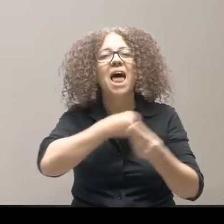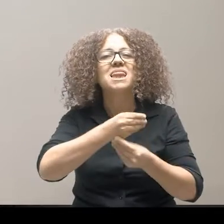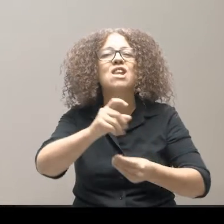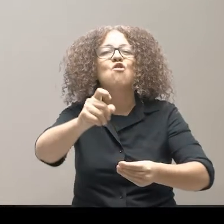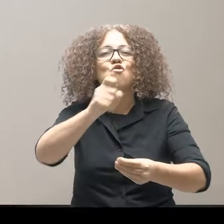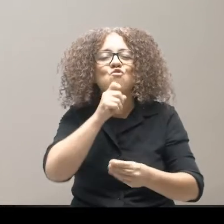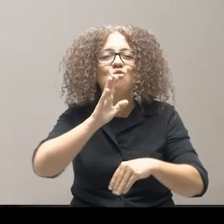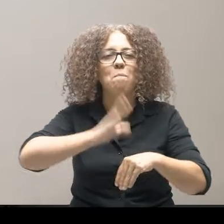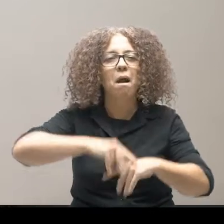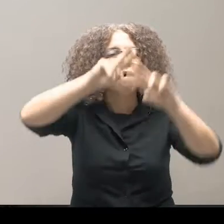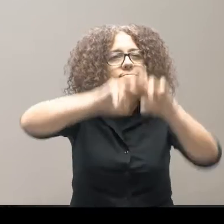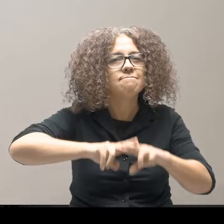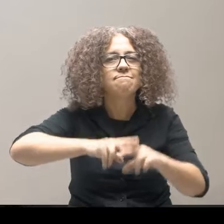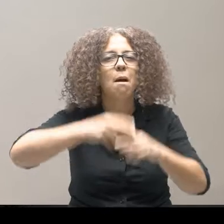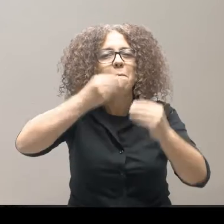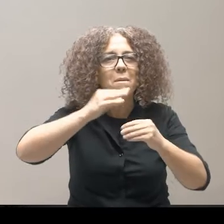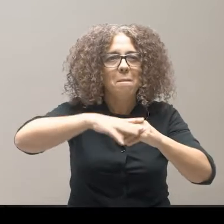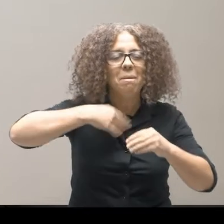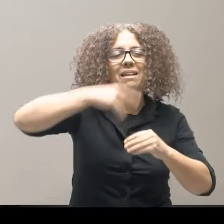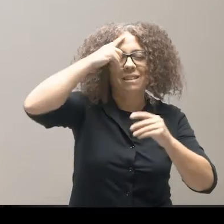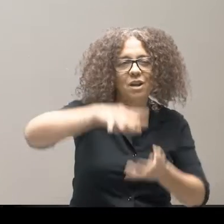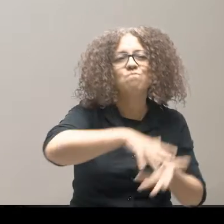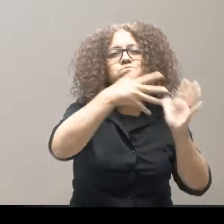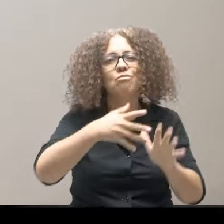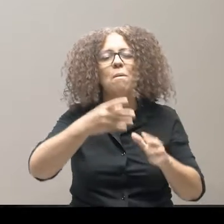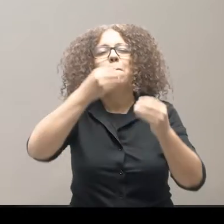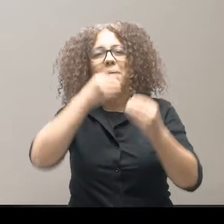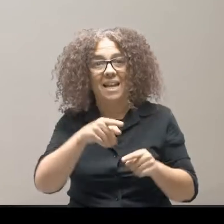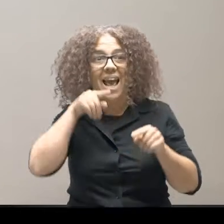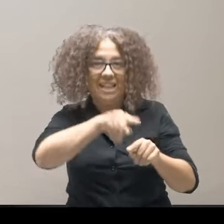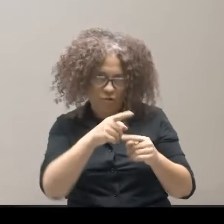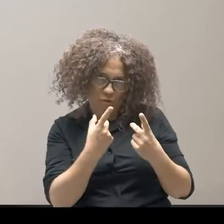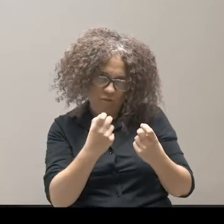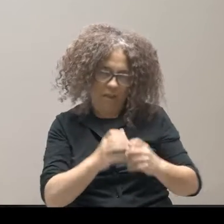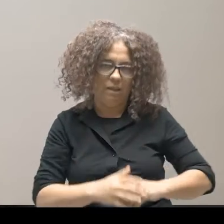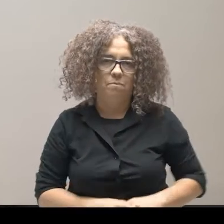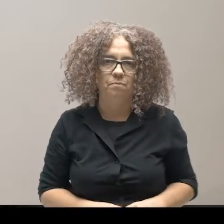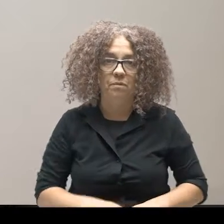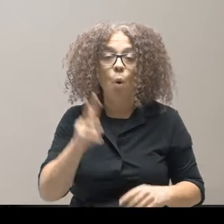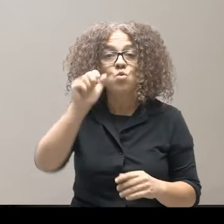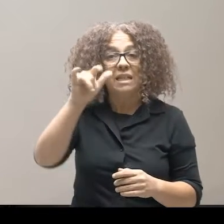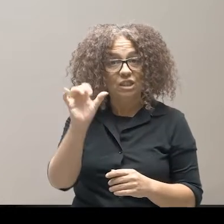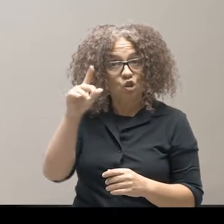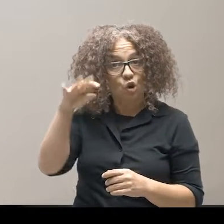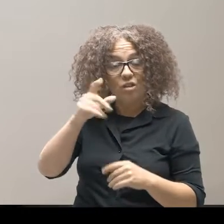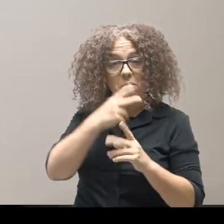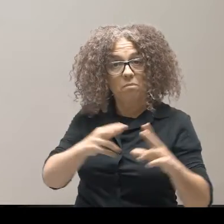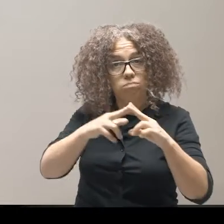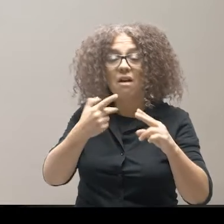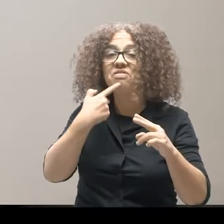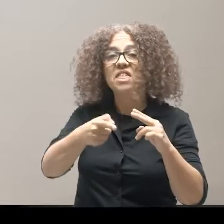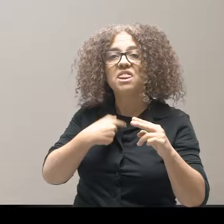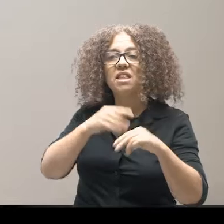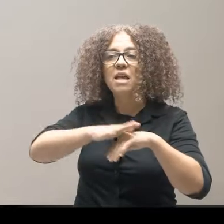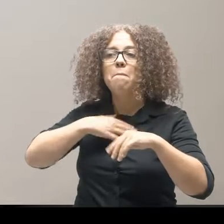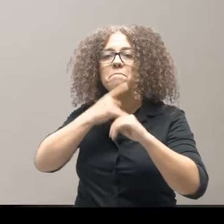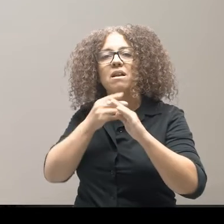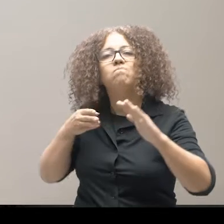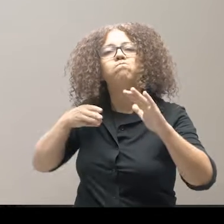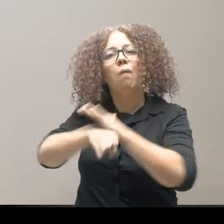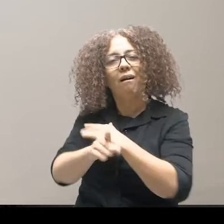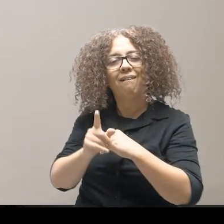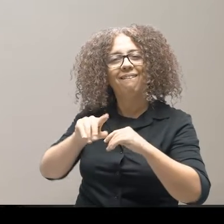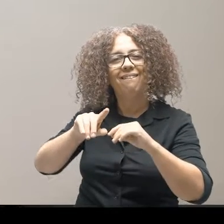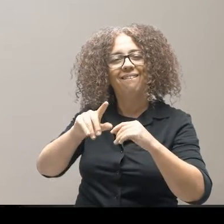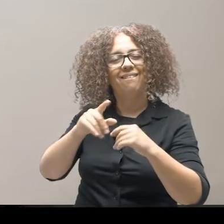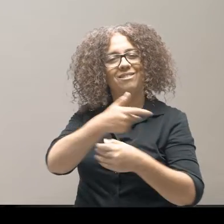implementación. En cuanto a cultura, según la UNESCO, un obstáculo central a la inclusión educativa es la